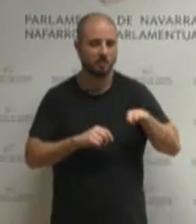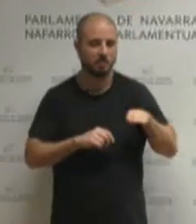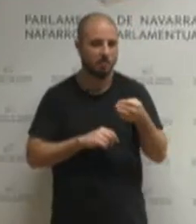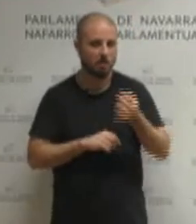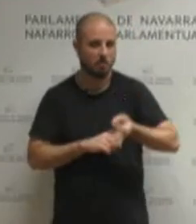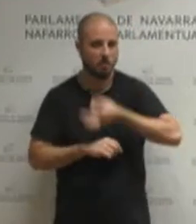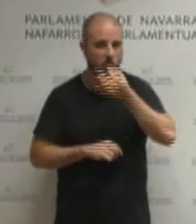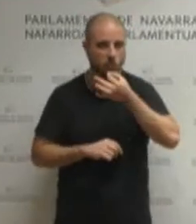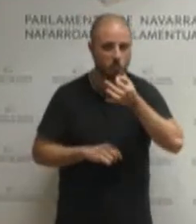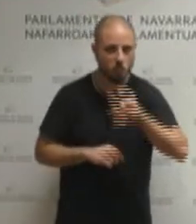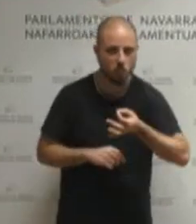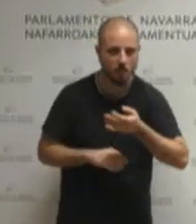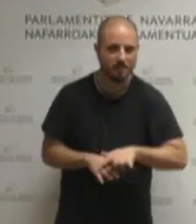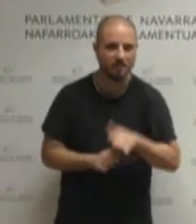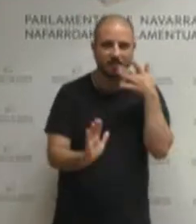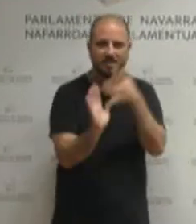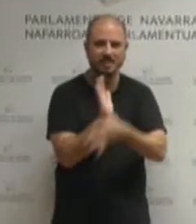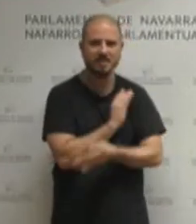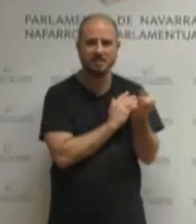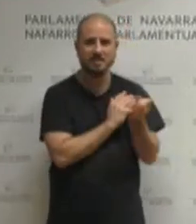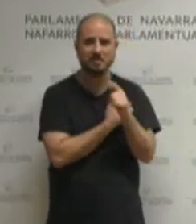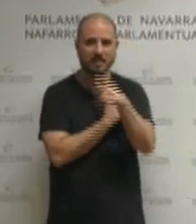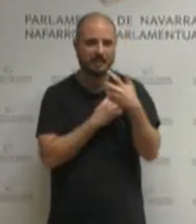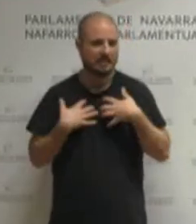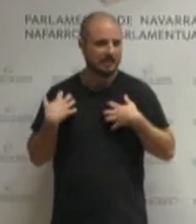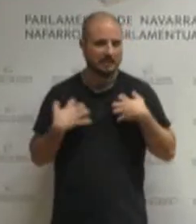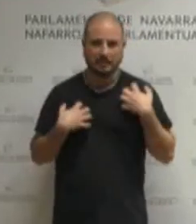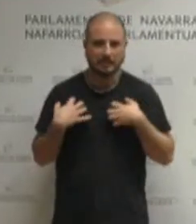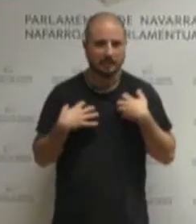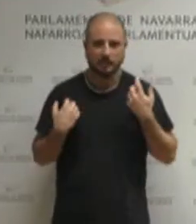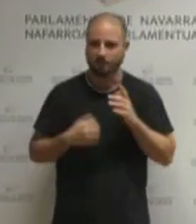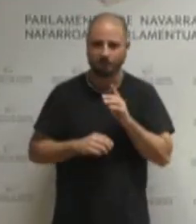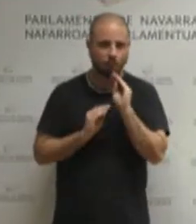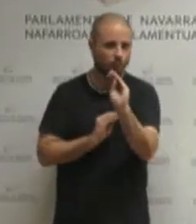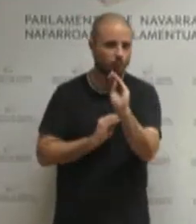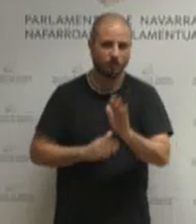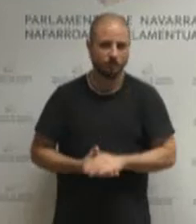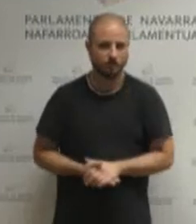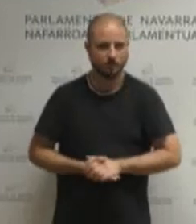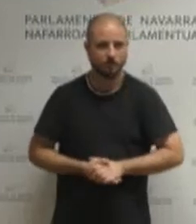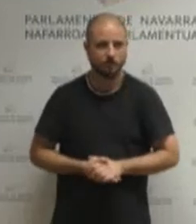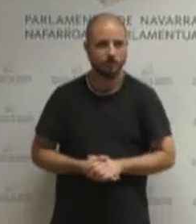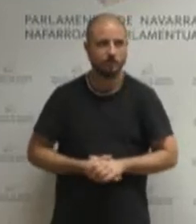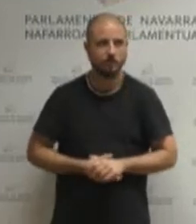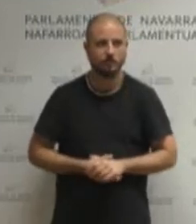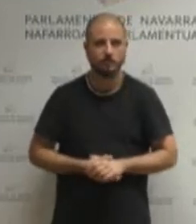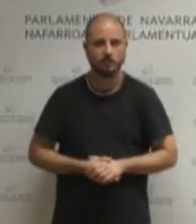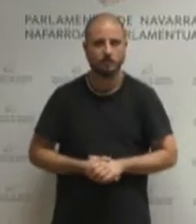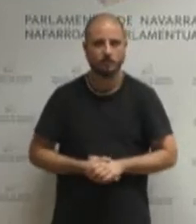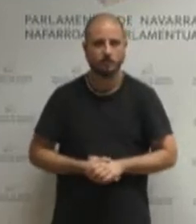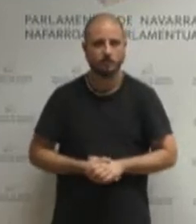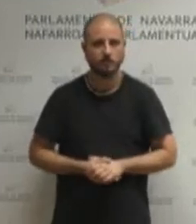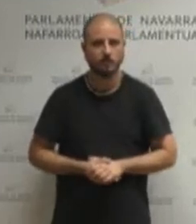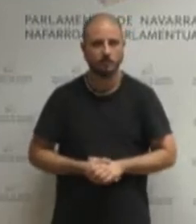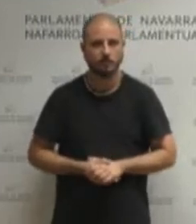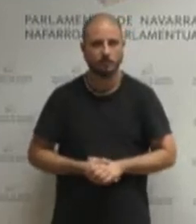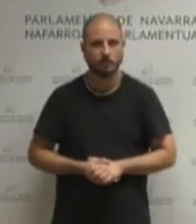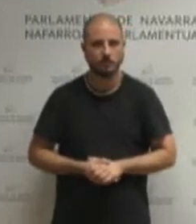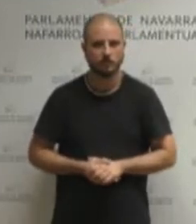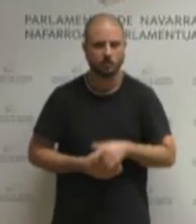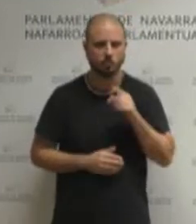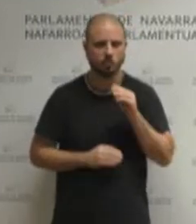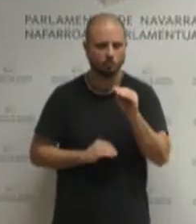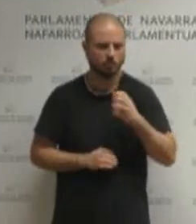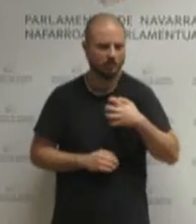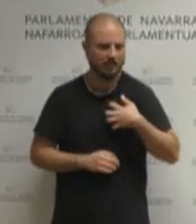hori da zure desesperazioaren maila eta amorru hori eta zer hori badator bueno ba